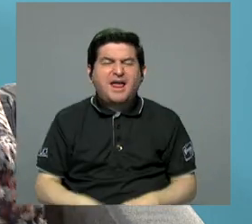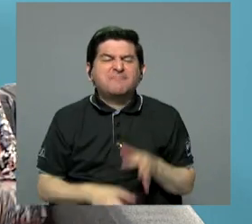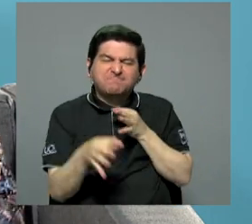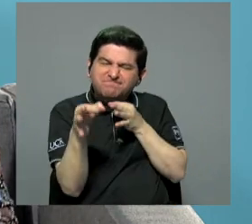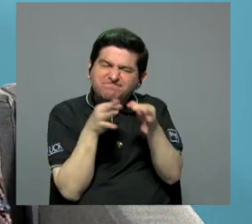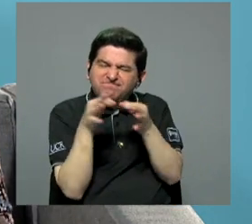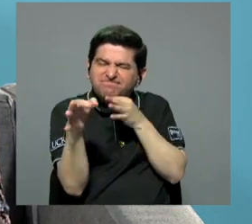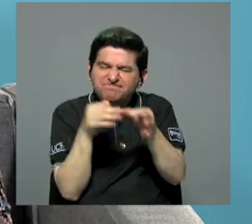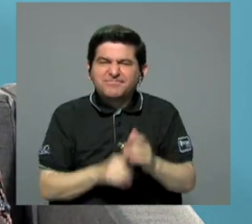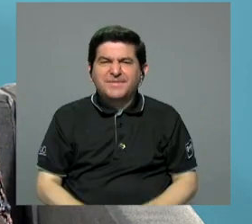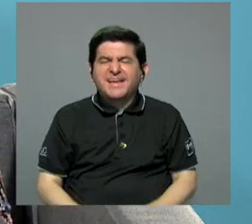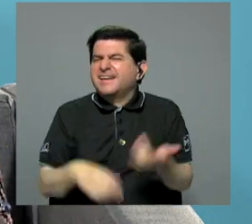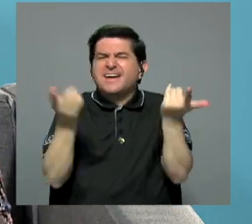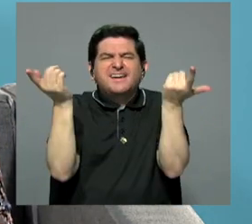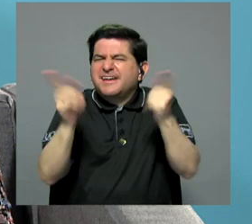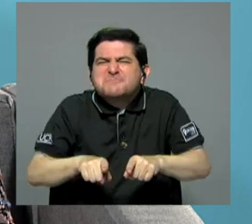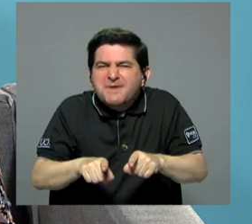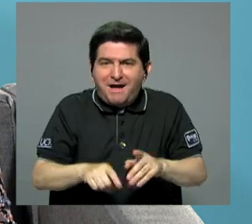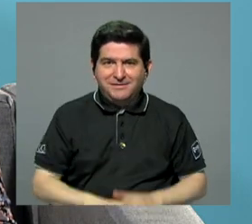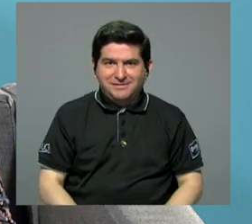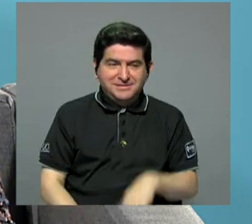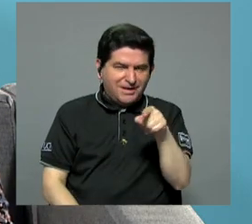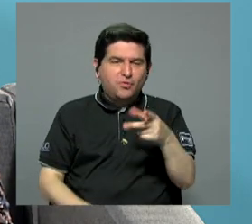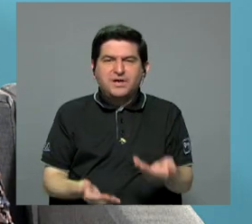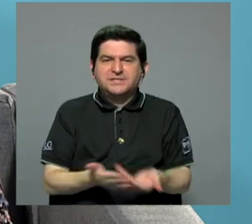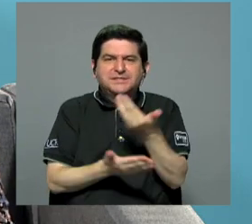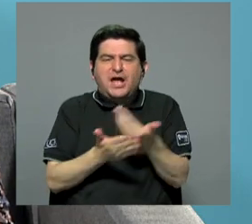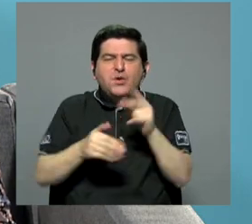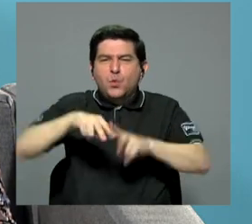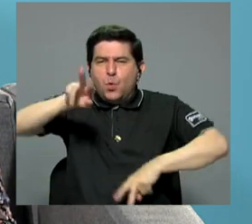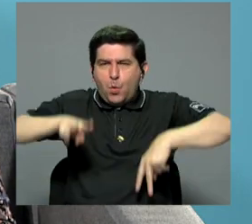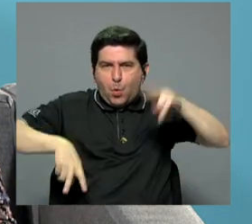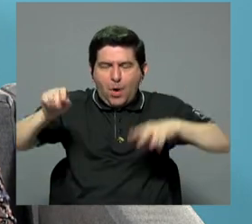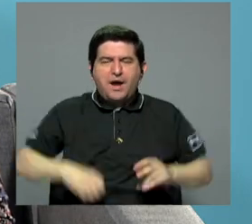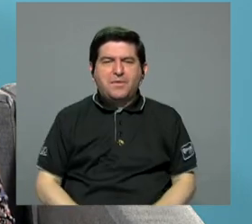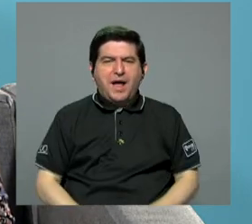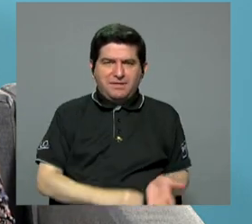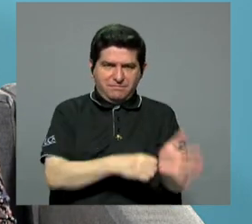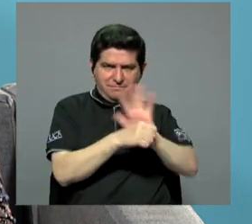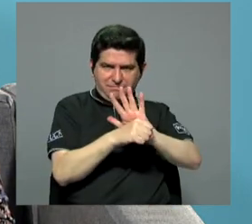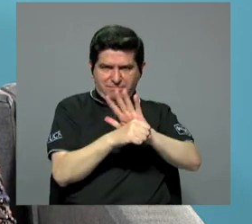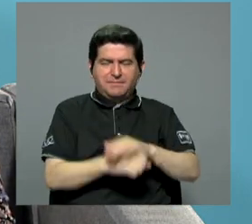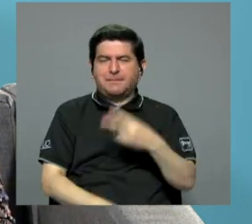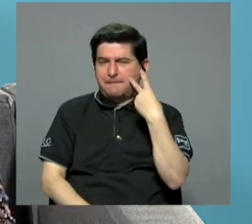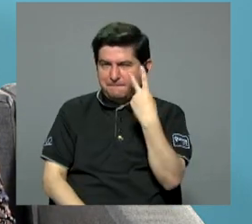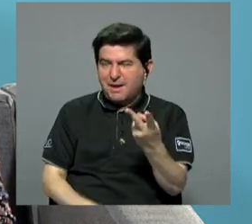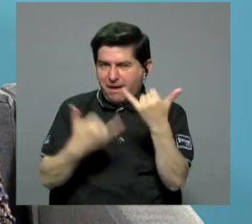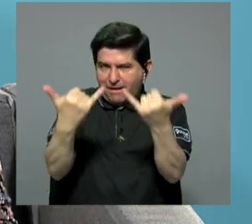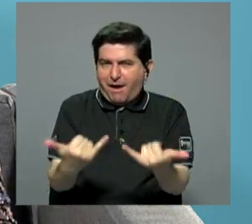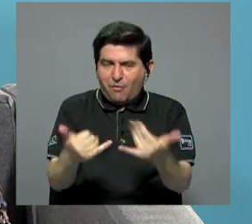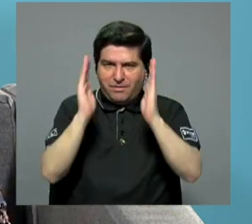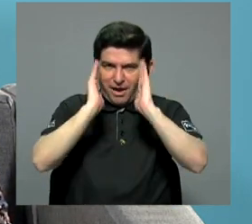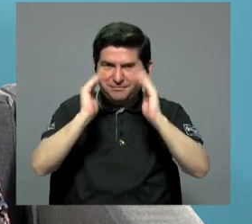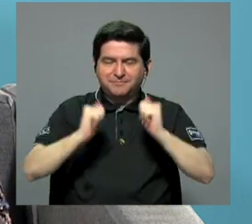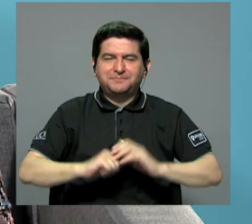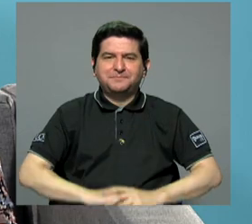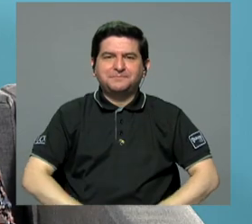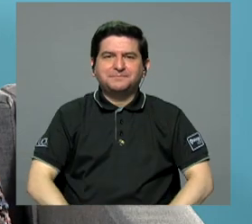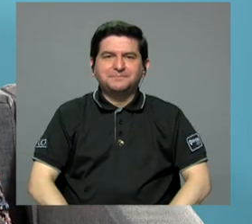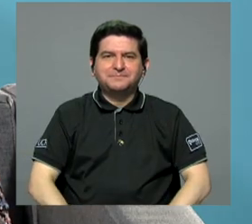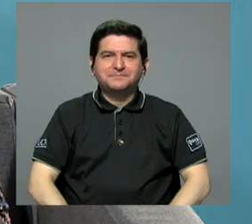explica qué es lo que sucede con esta nueva variante del coronavirus. Vamos a verlos y a escucharlo.